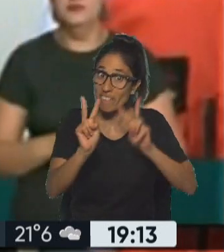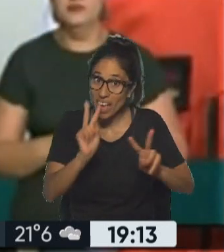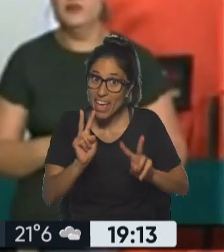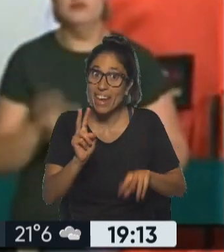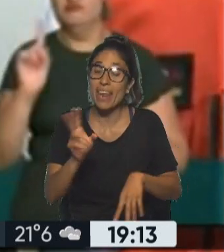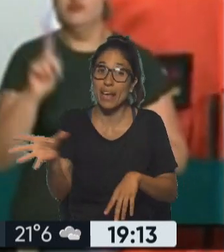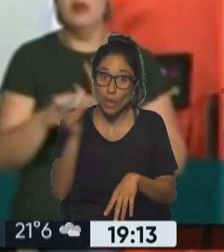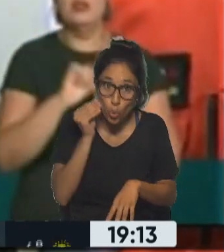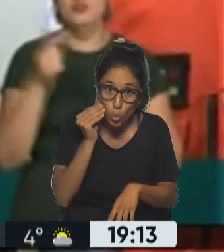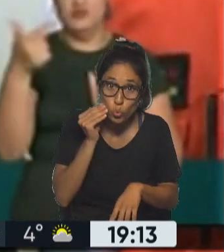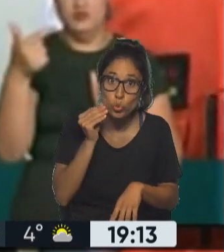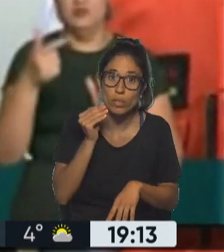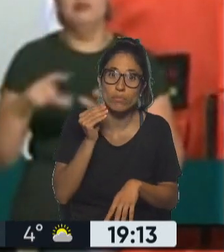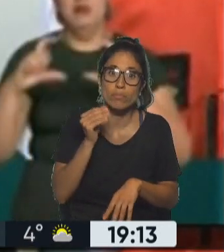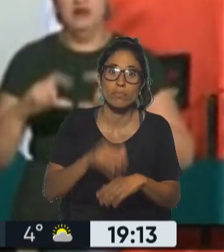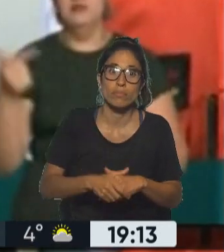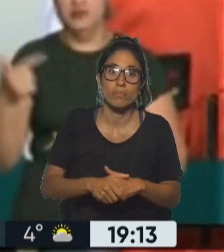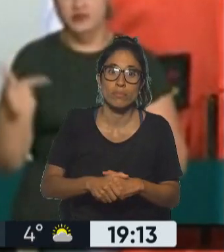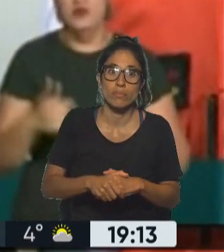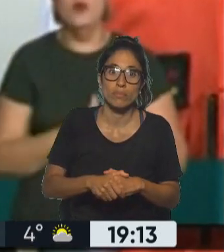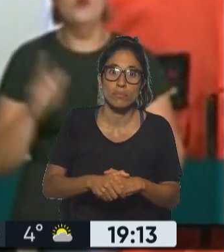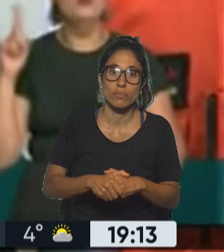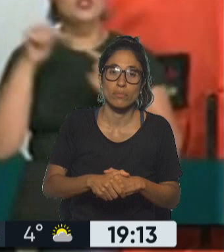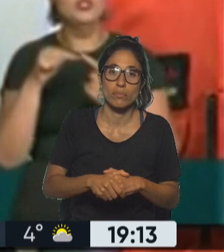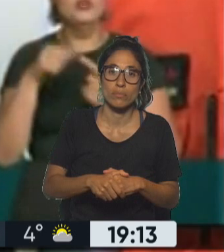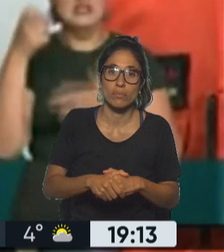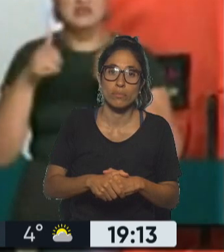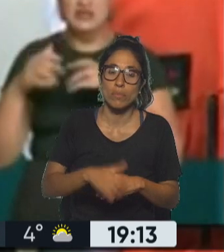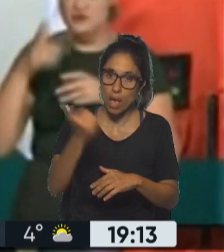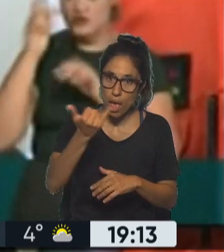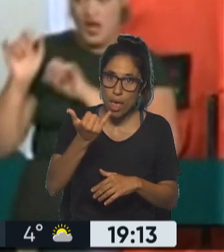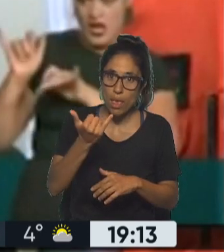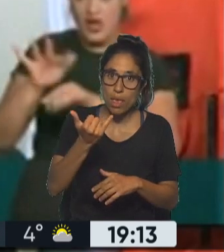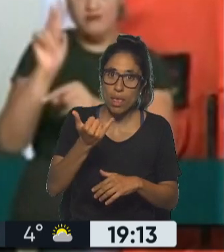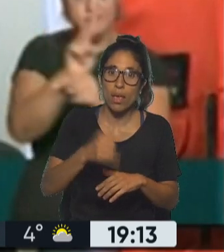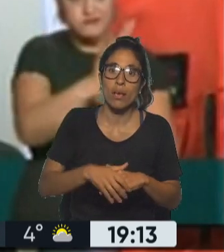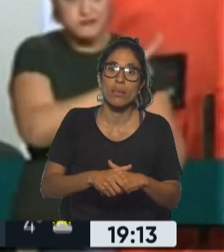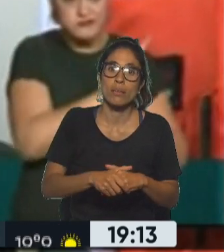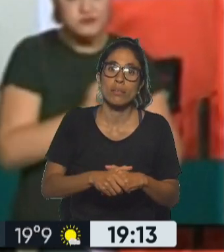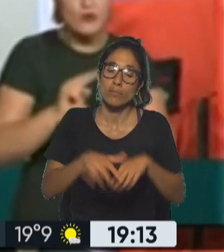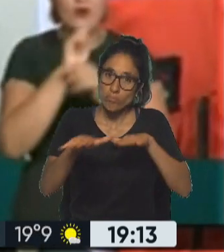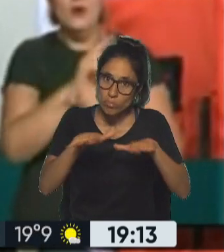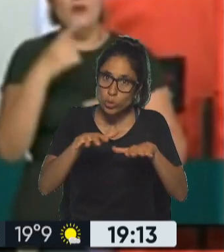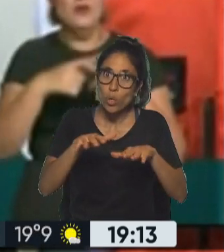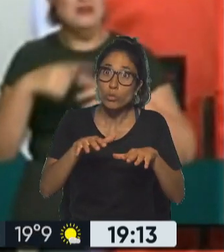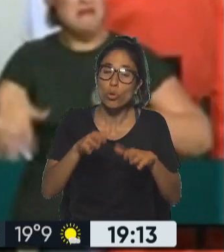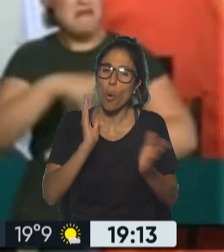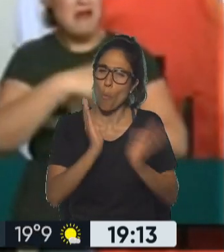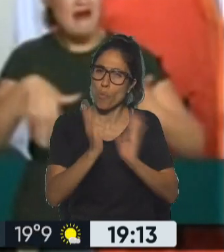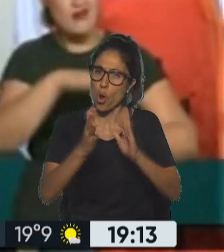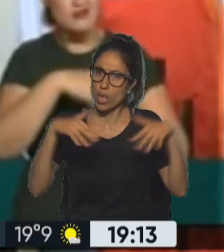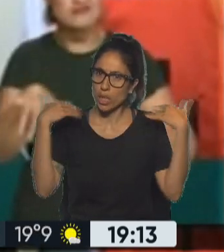de las imágenes violentas de las imágenes de unidad que muestra Lula hay toda una discusión